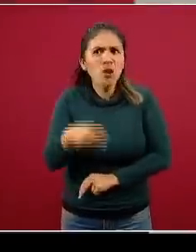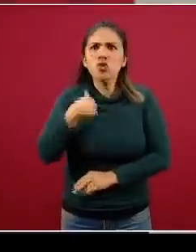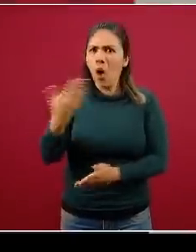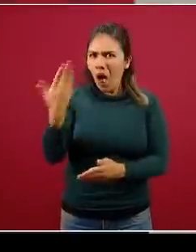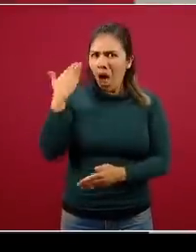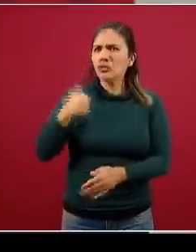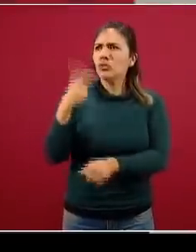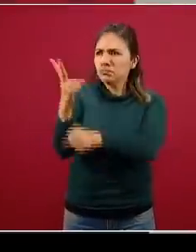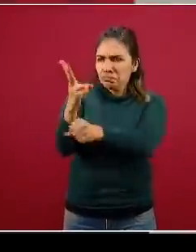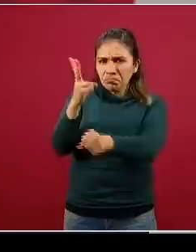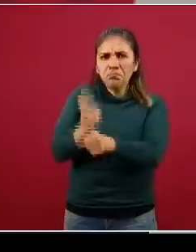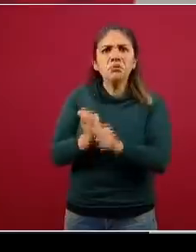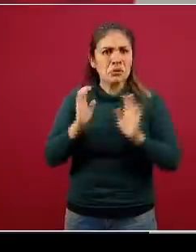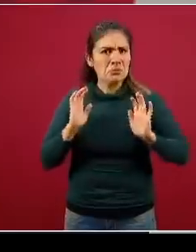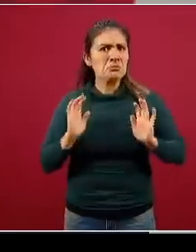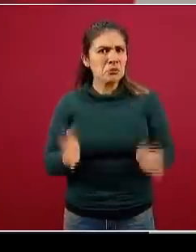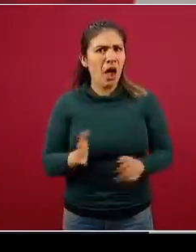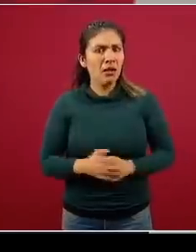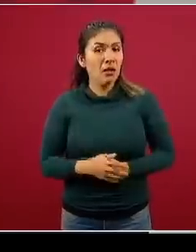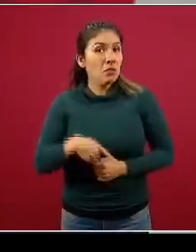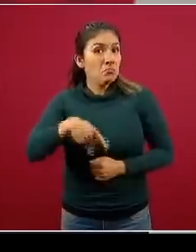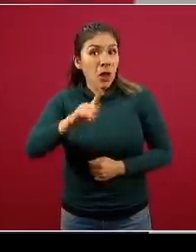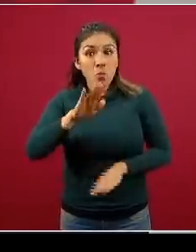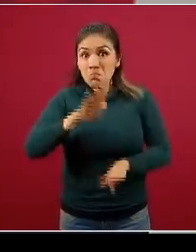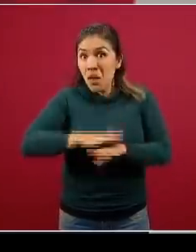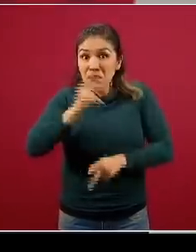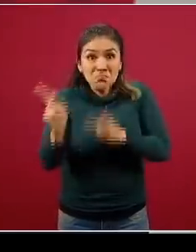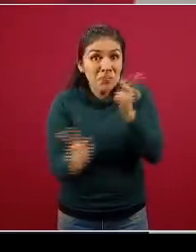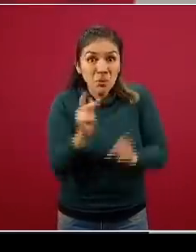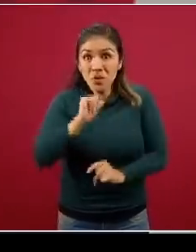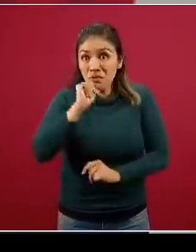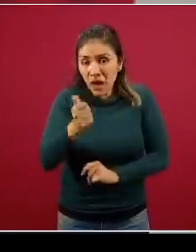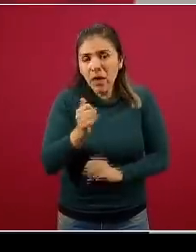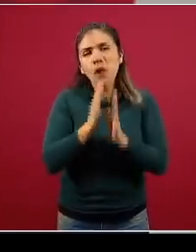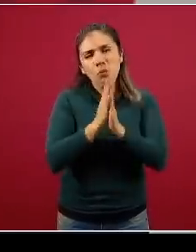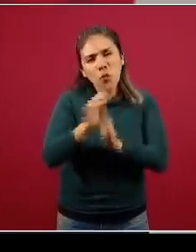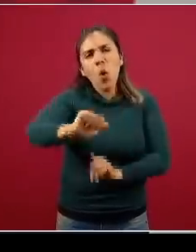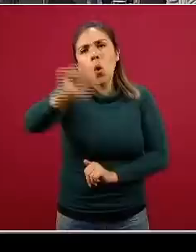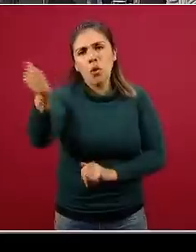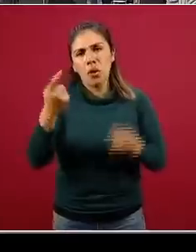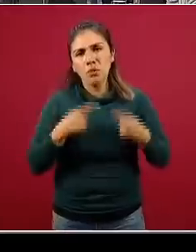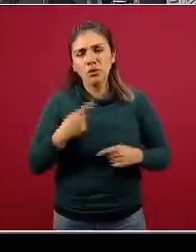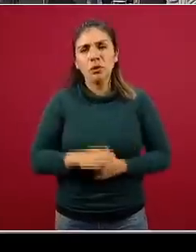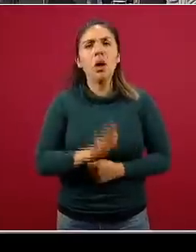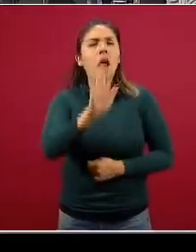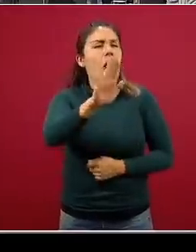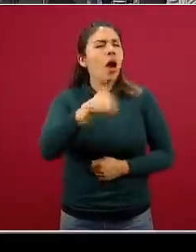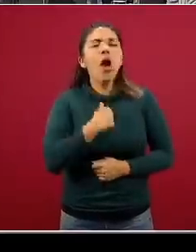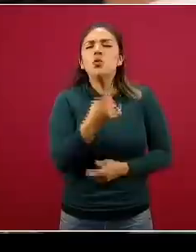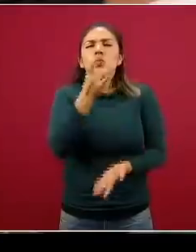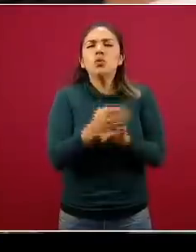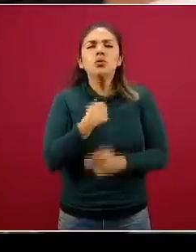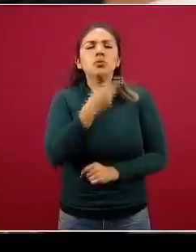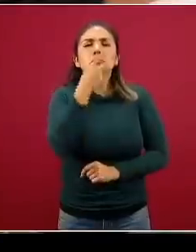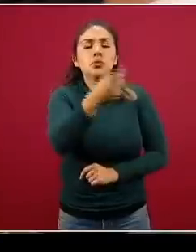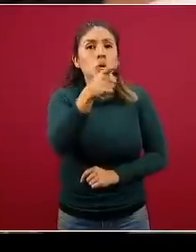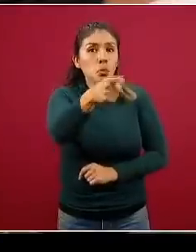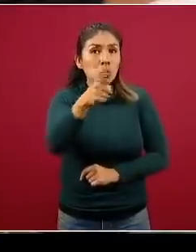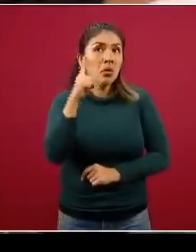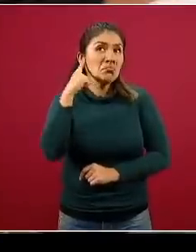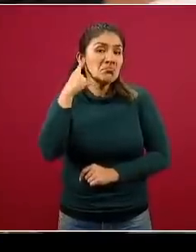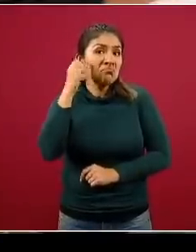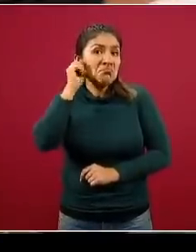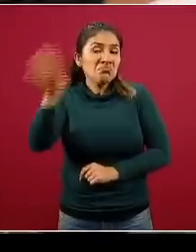invité, de hecho. Si no tiene más preguntas, dé la oportunidad de las colegas. Yo simplemente le diría, o sea, ni los ve ni los oye.